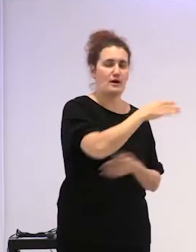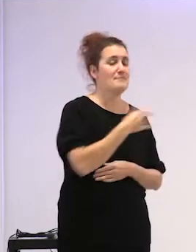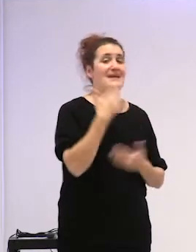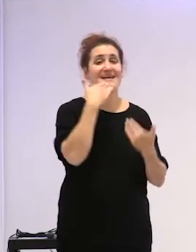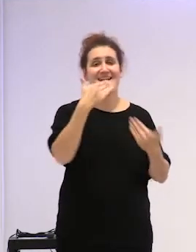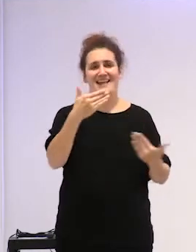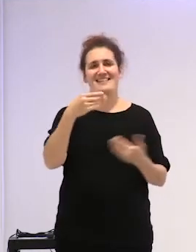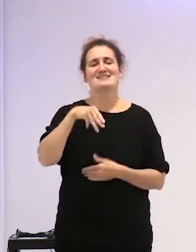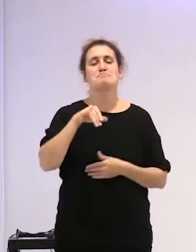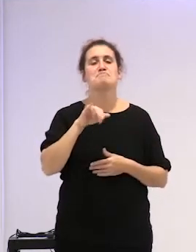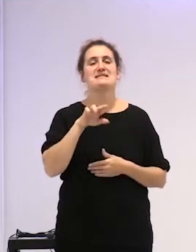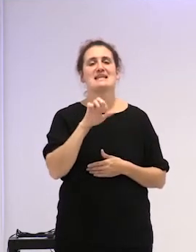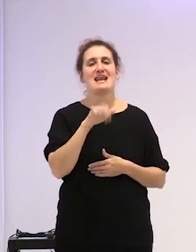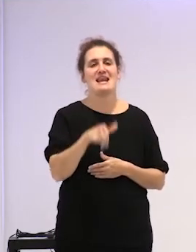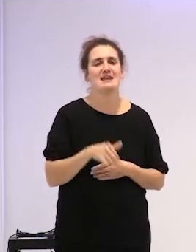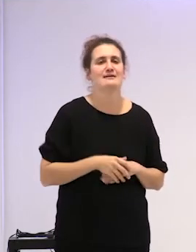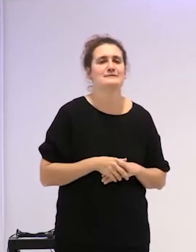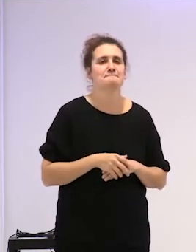miren.